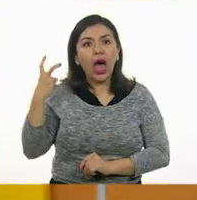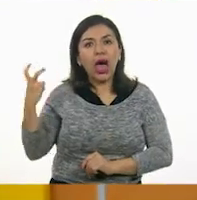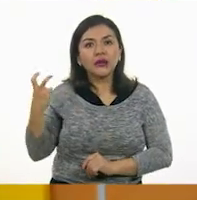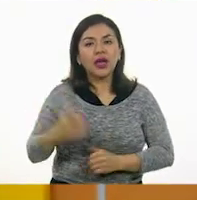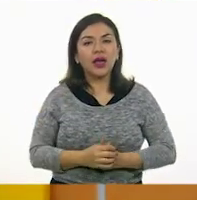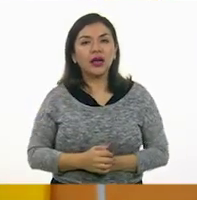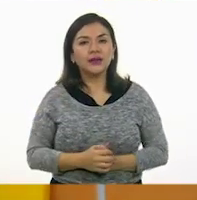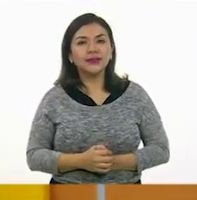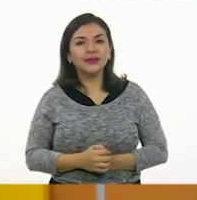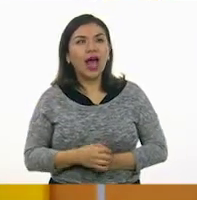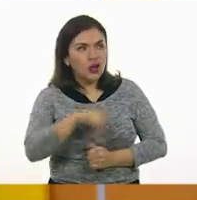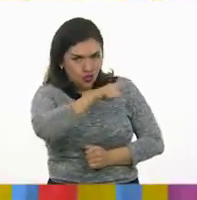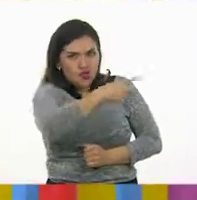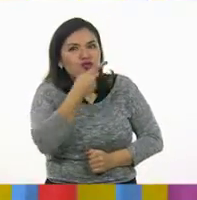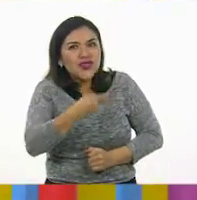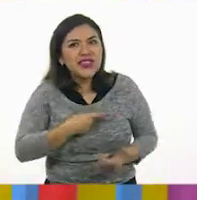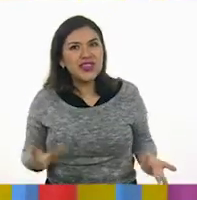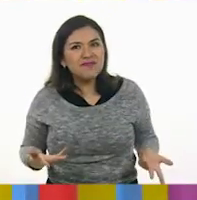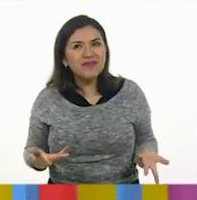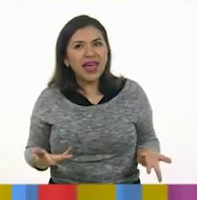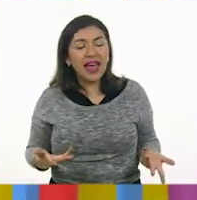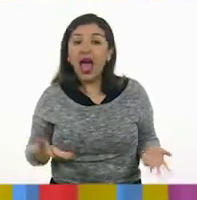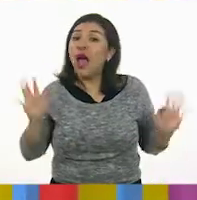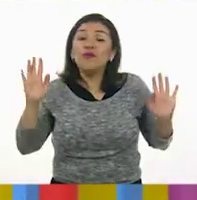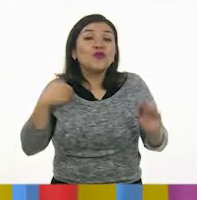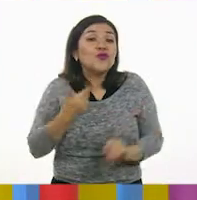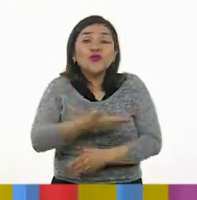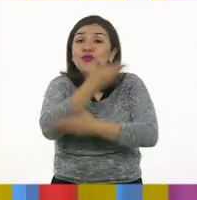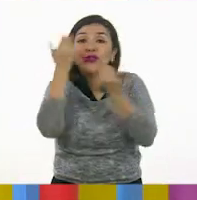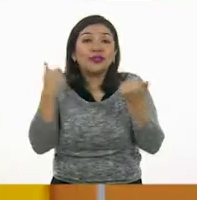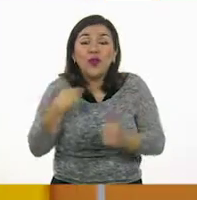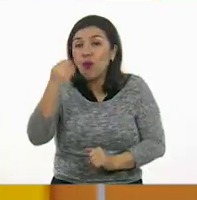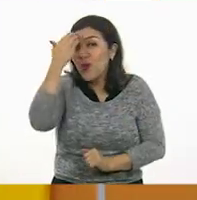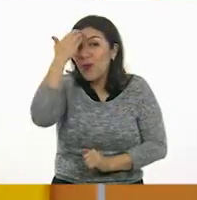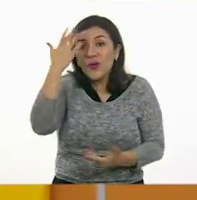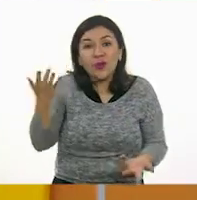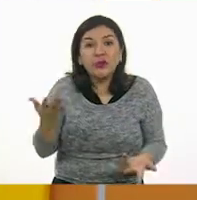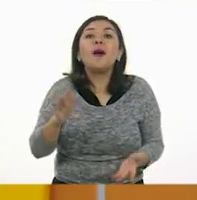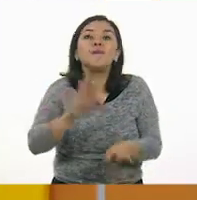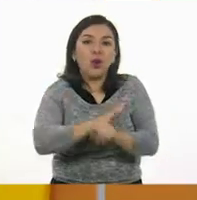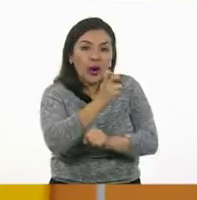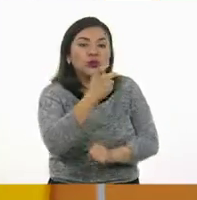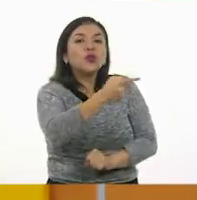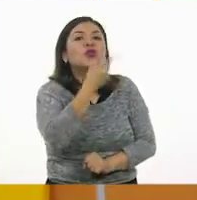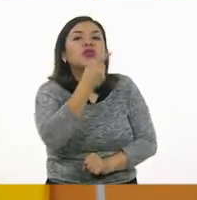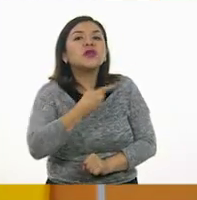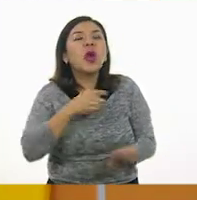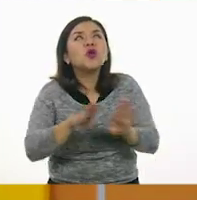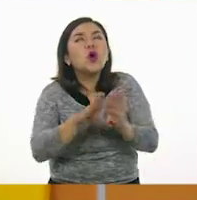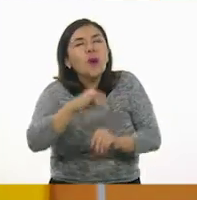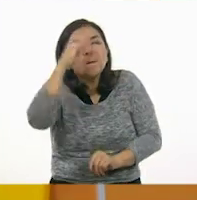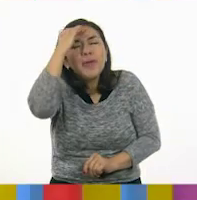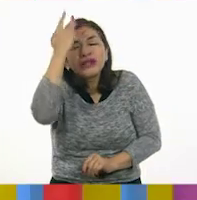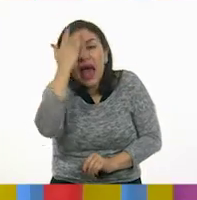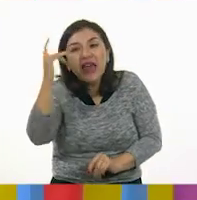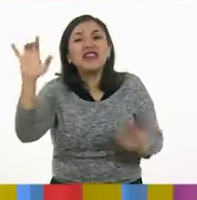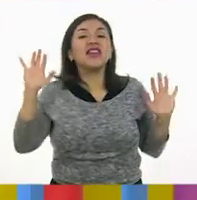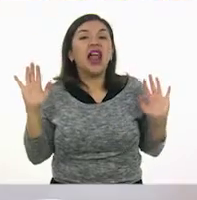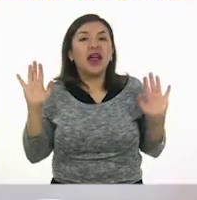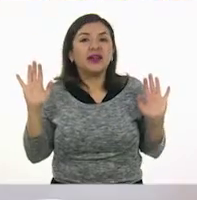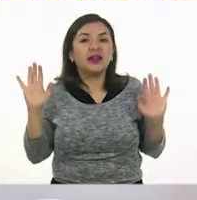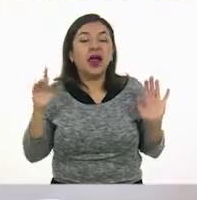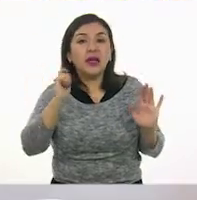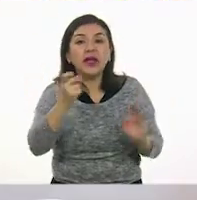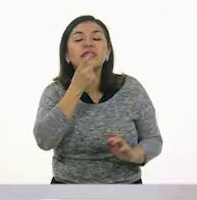Pues tú dime cuántas. Ah, pero yo no conozco la figura. Pues por eso tú también tienes que decirme. A ver, las